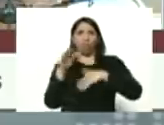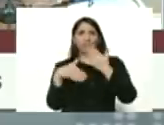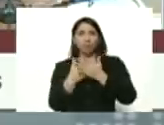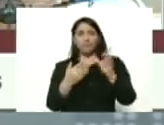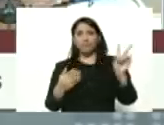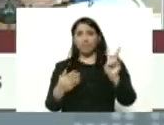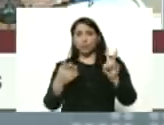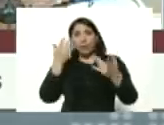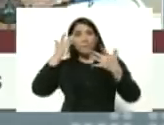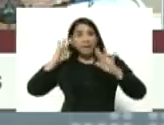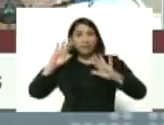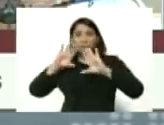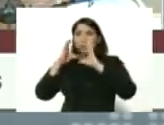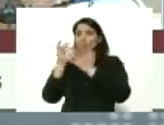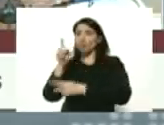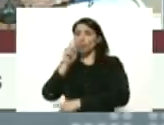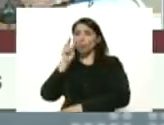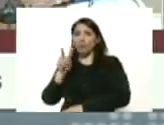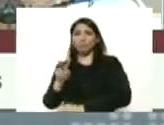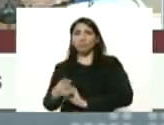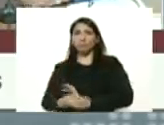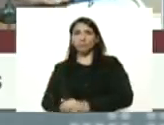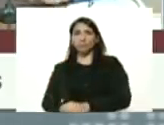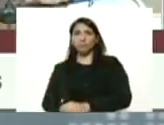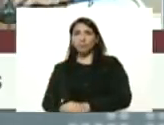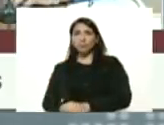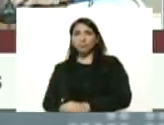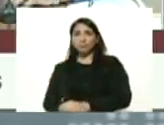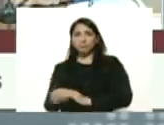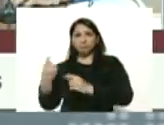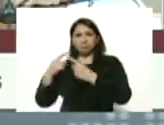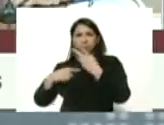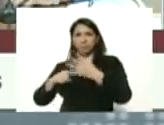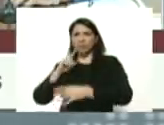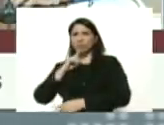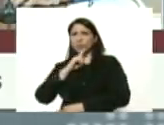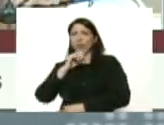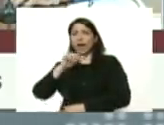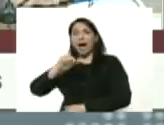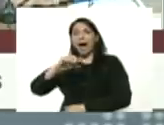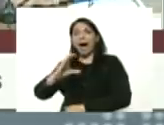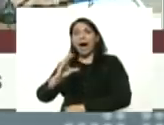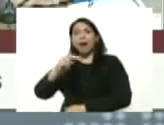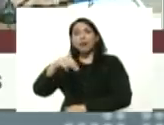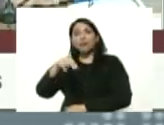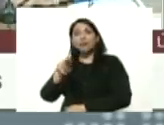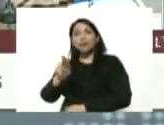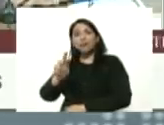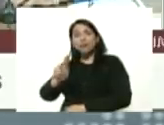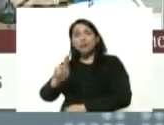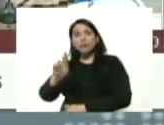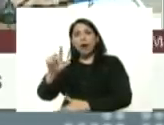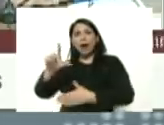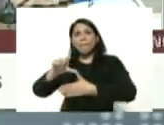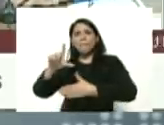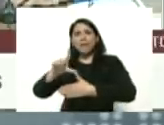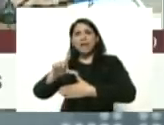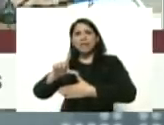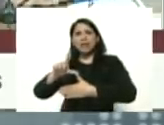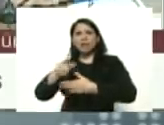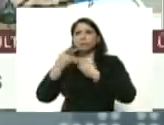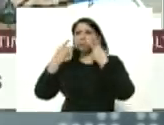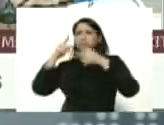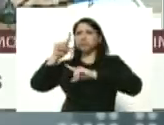parece que el mundo no lo ve una cosa que llaman Adnur de las Américas sacó un twitter hoy